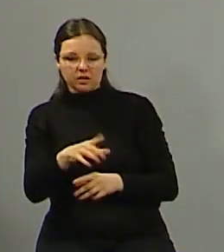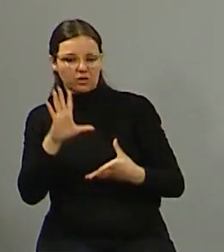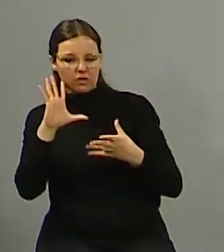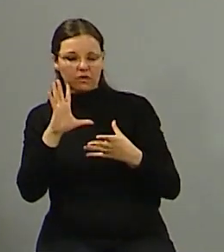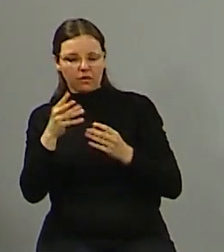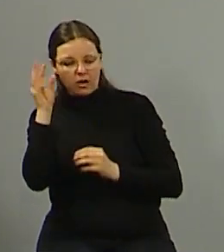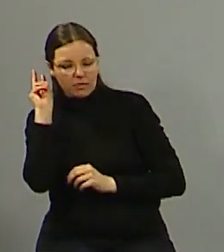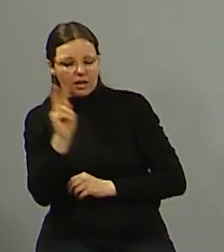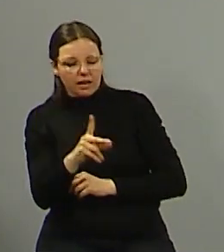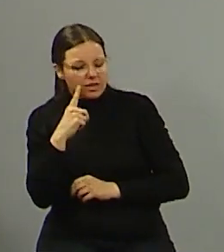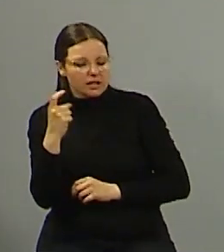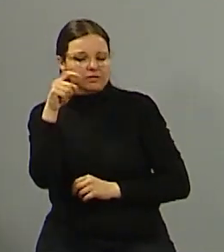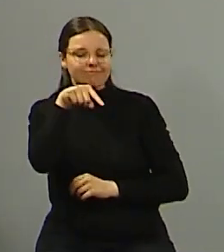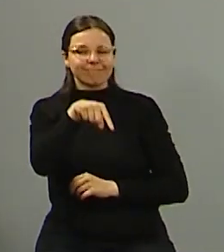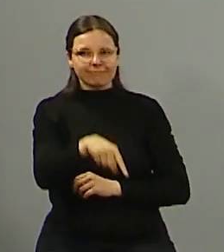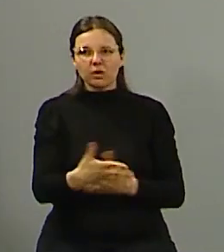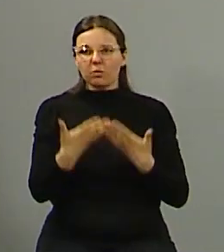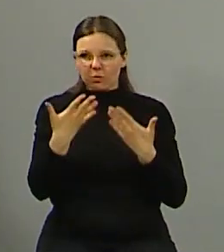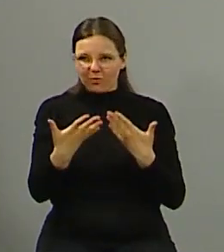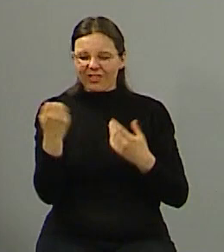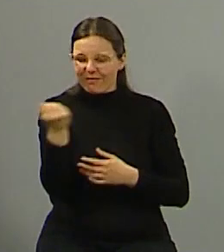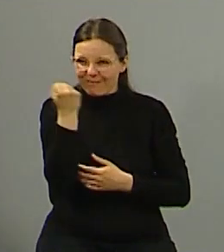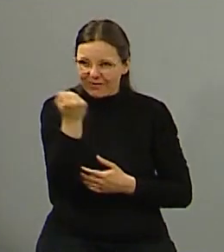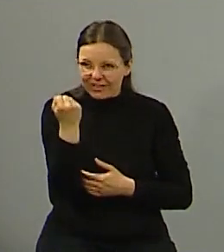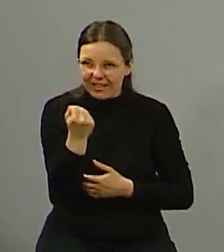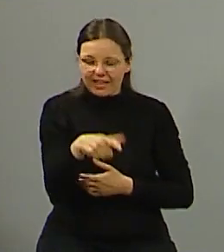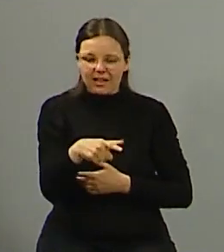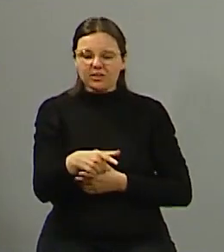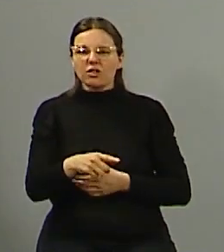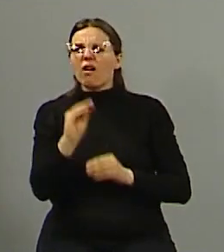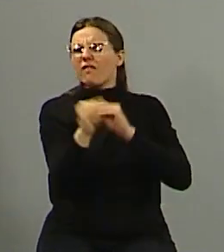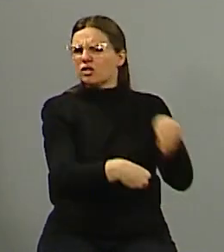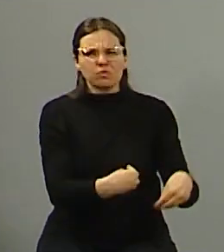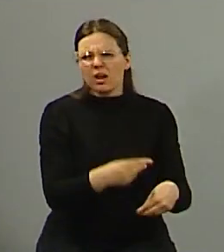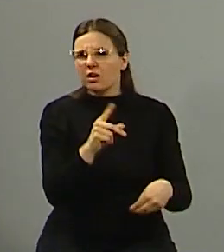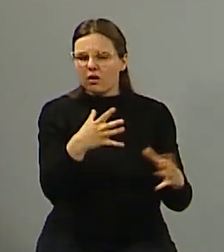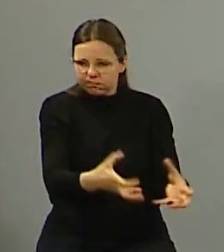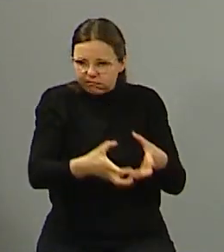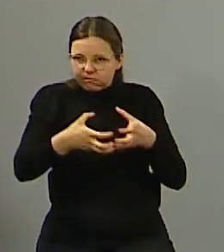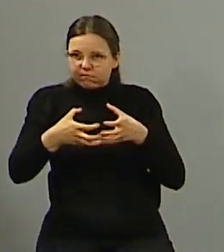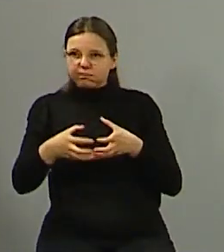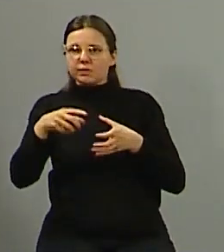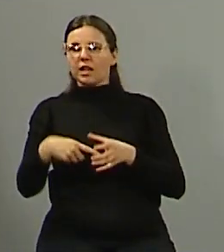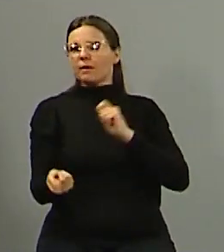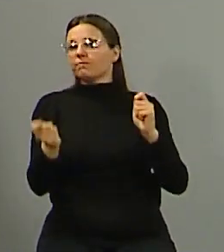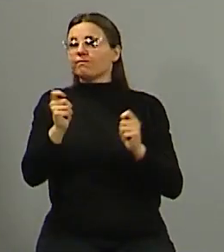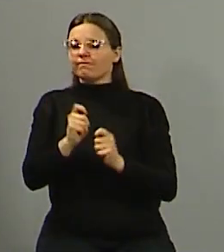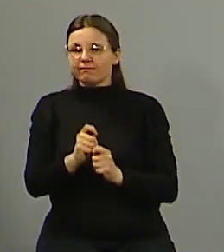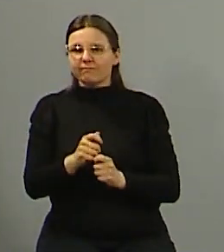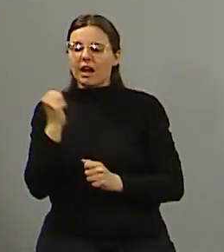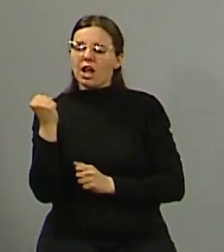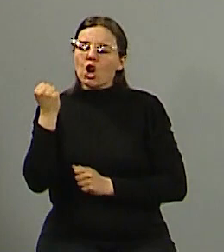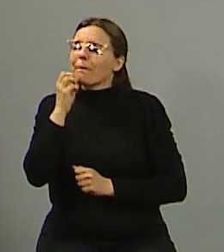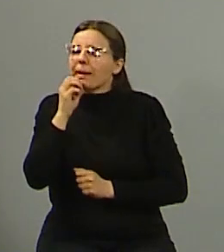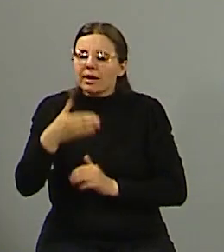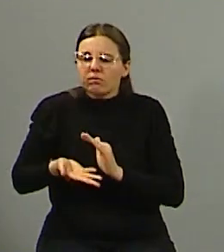un recurso que mucho de lo que está ahí se puede reutilizar y puede terminar en una economía circular bueno sin